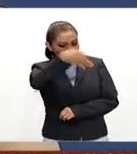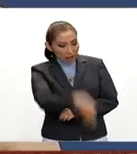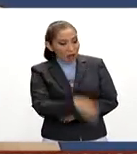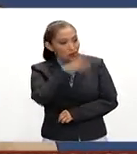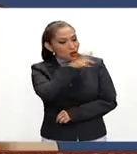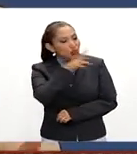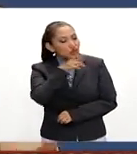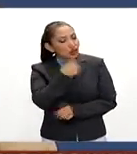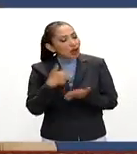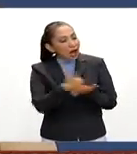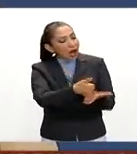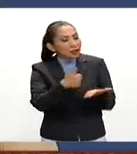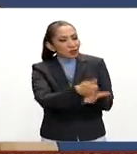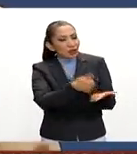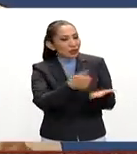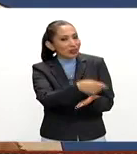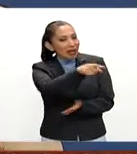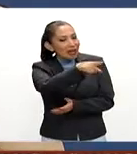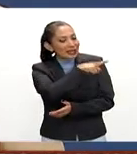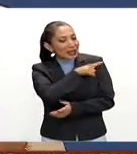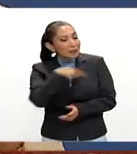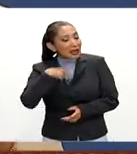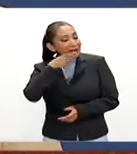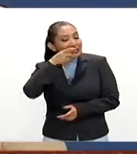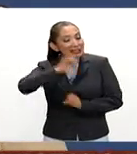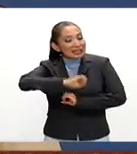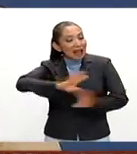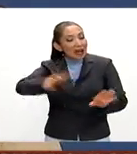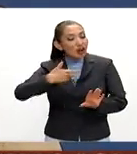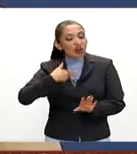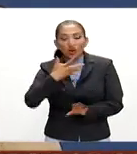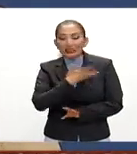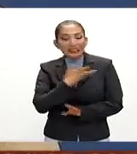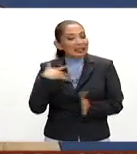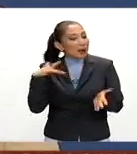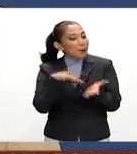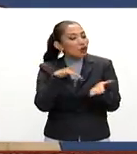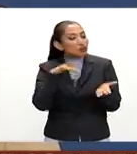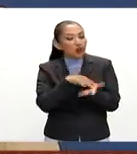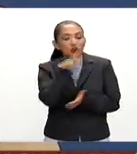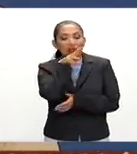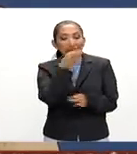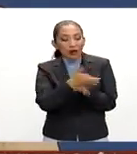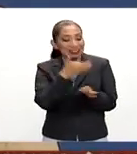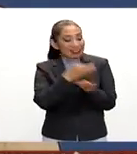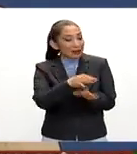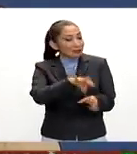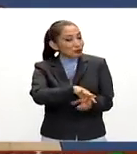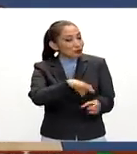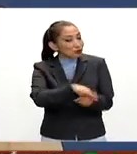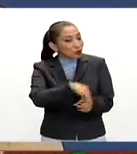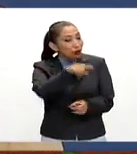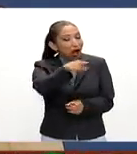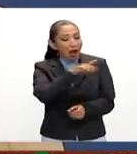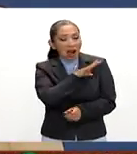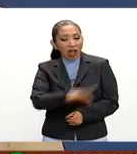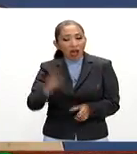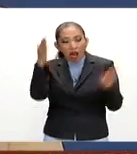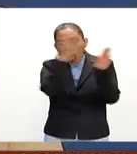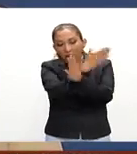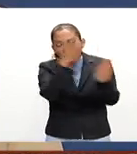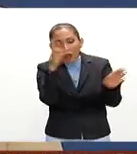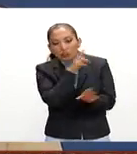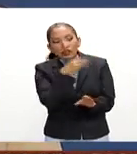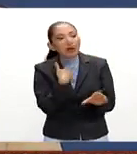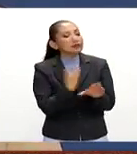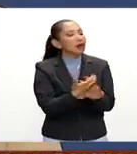rusos están haciendo esto, y debe dejar claro que no va a contar con la ayuda de Putin en esta elección, que rechaza el espionaje ruso